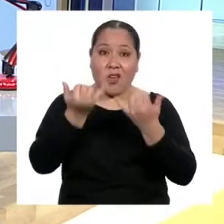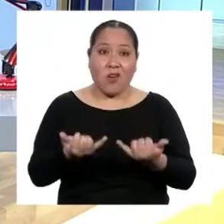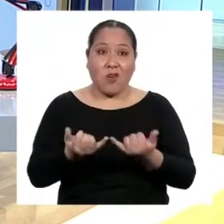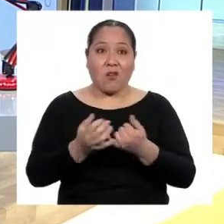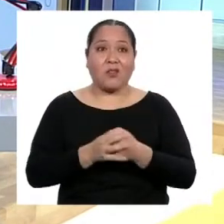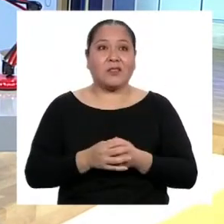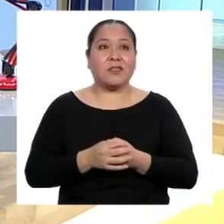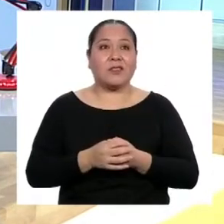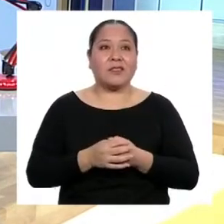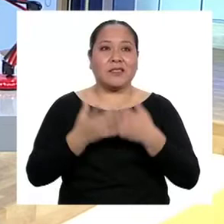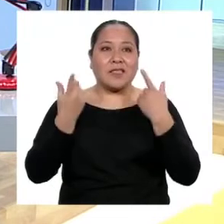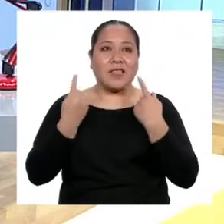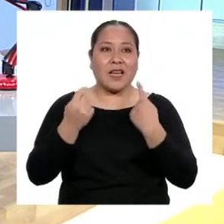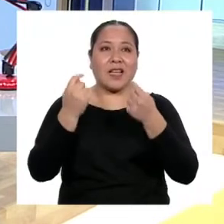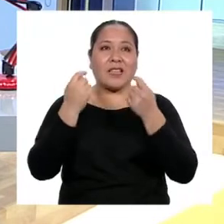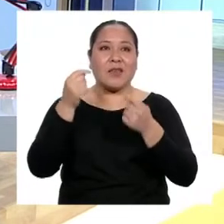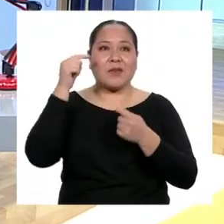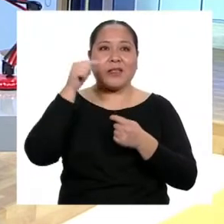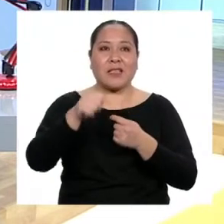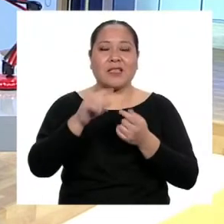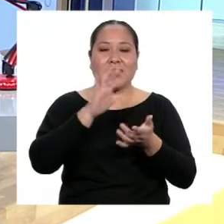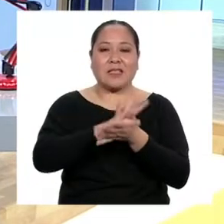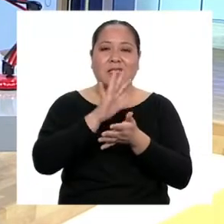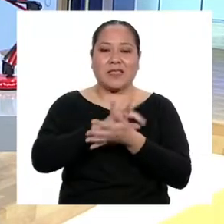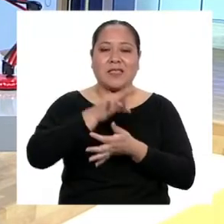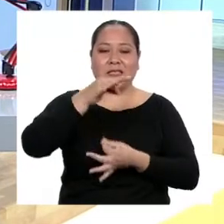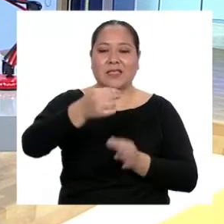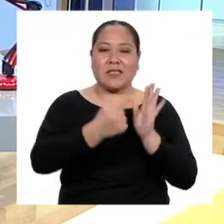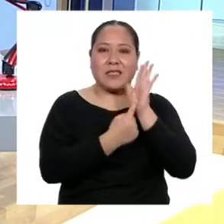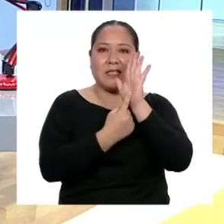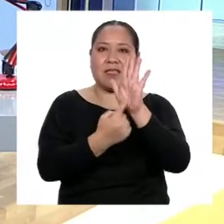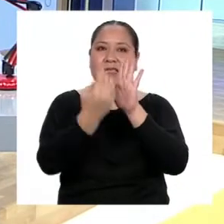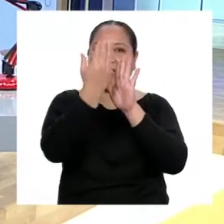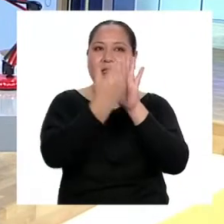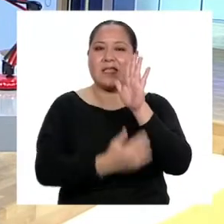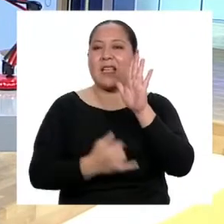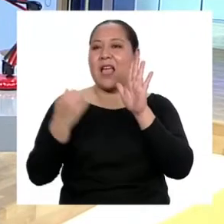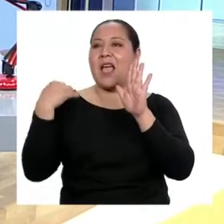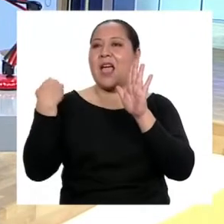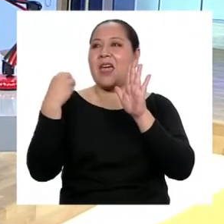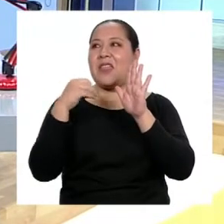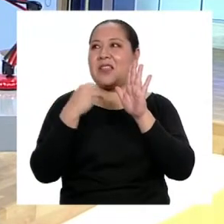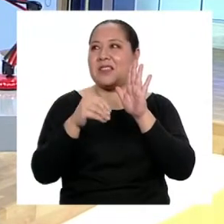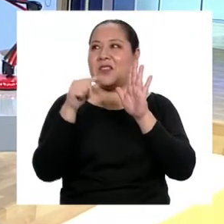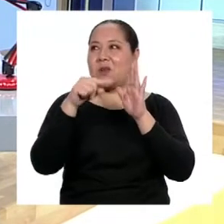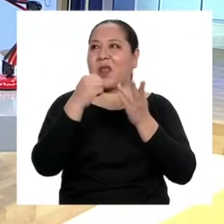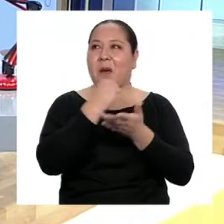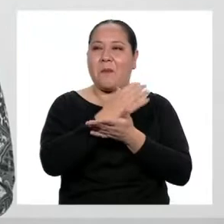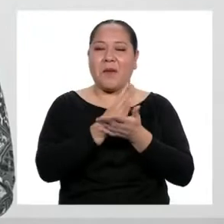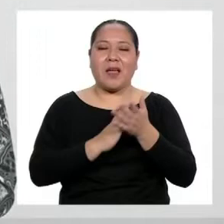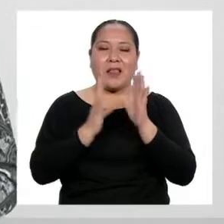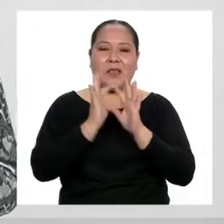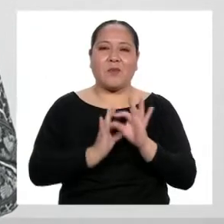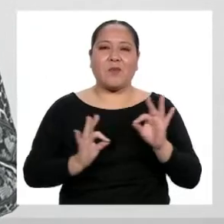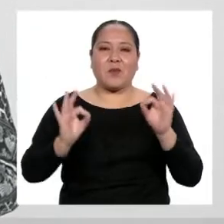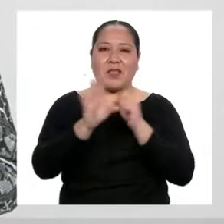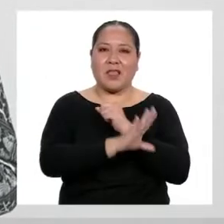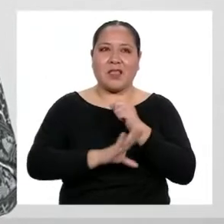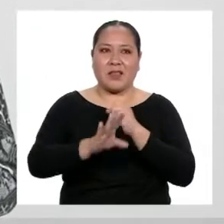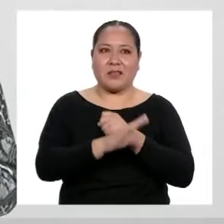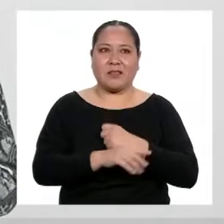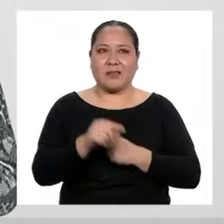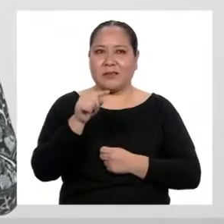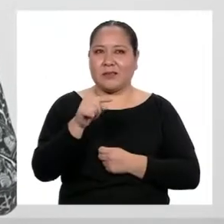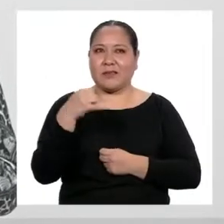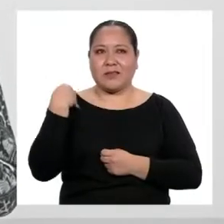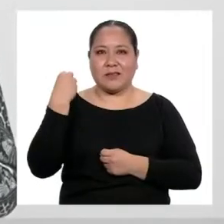trabajemos con este texto. Adolescencia. Una etapa fundamental. Con la entrada en la